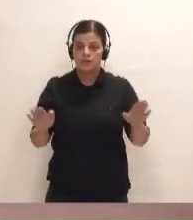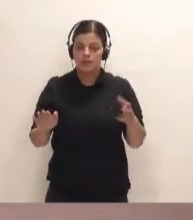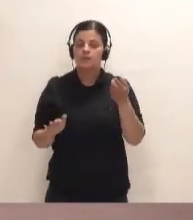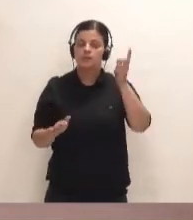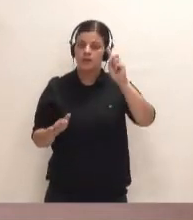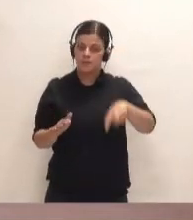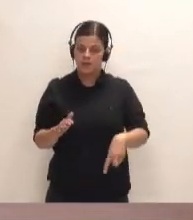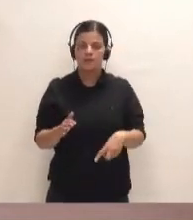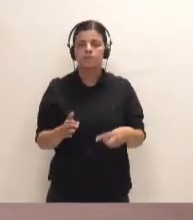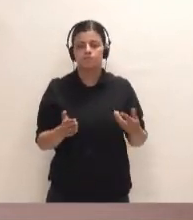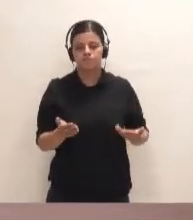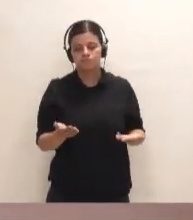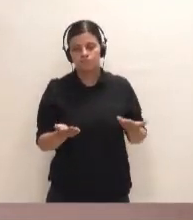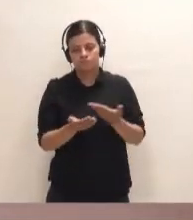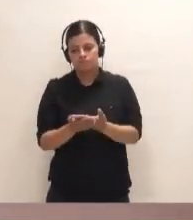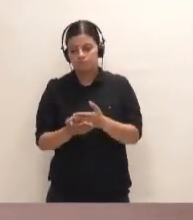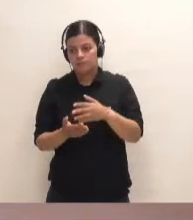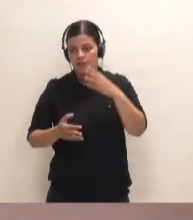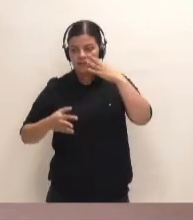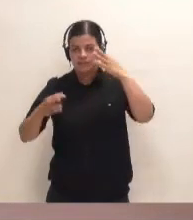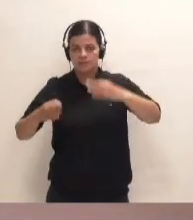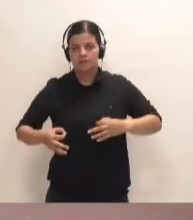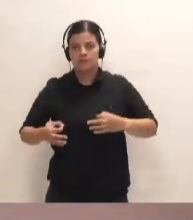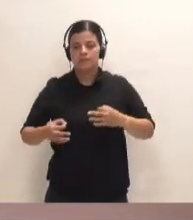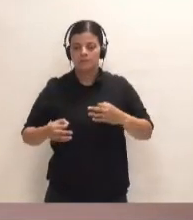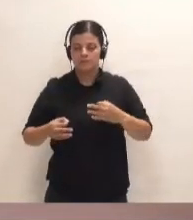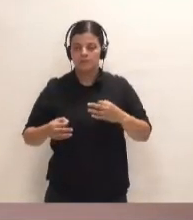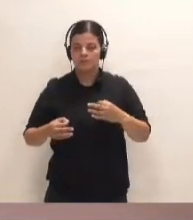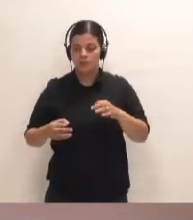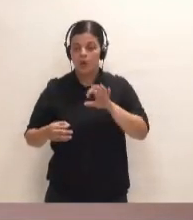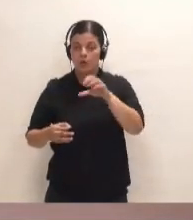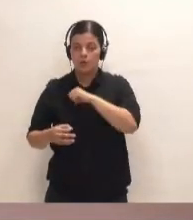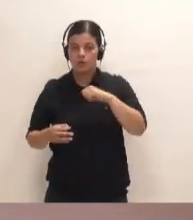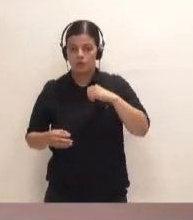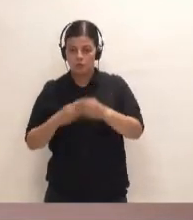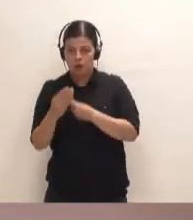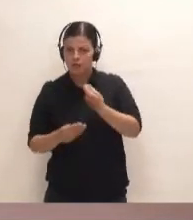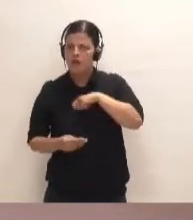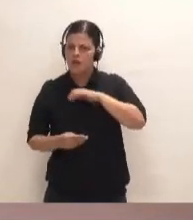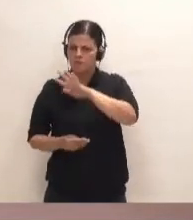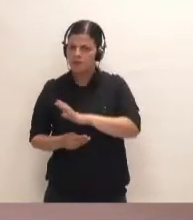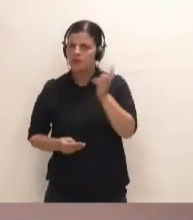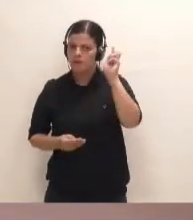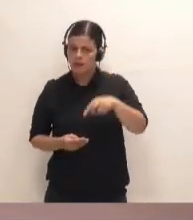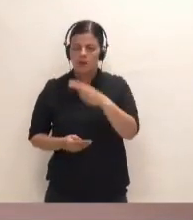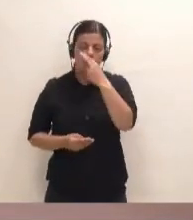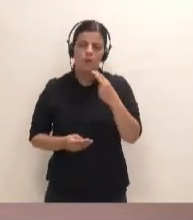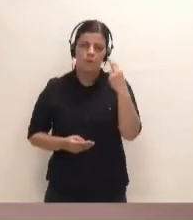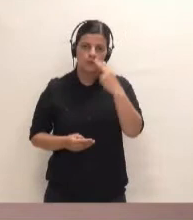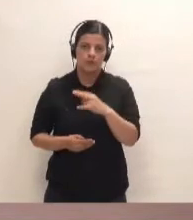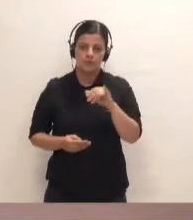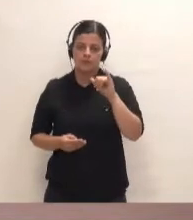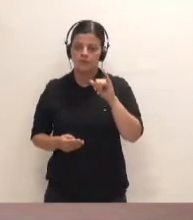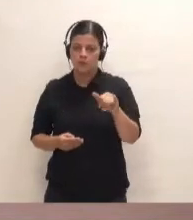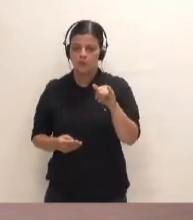petición de que, como está, creo, haciendo la comunidad autónoma, el propio Estado, pues, hay un compromiso de